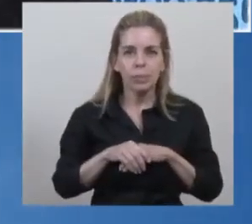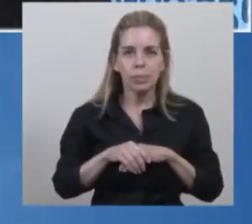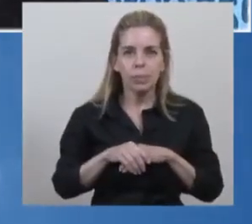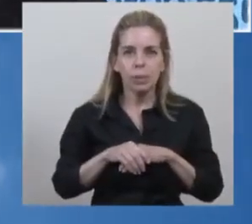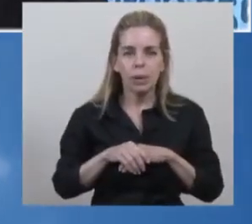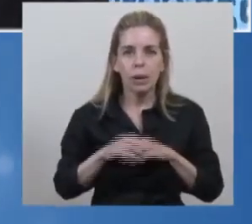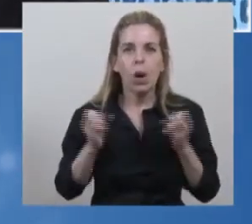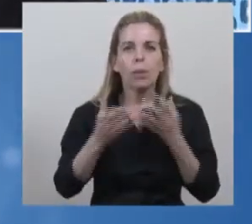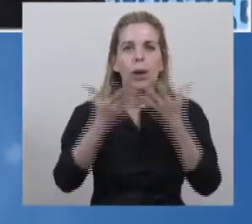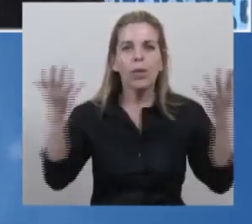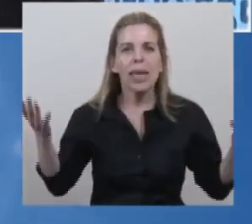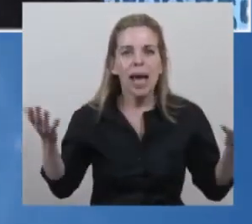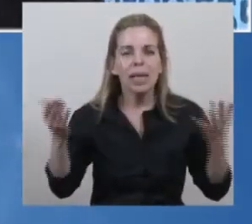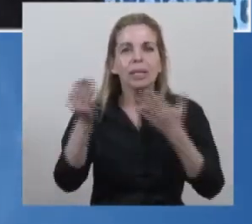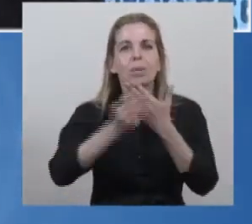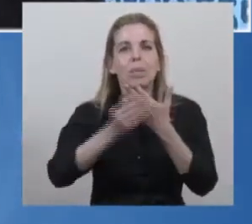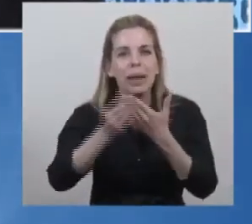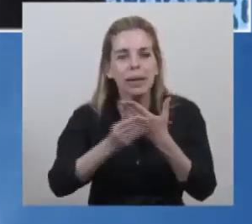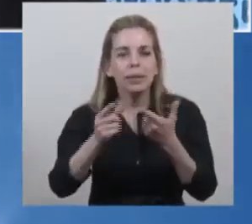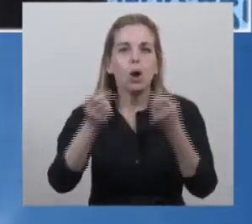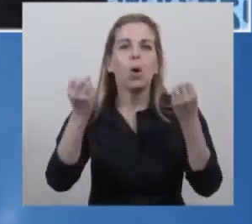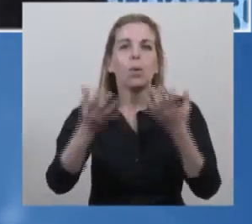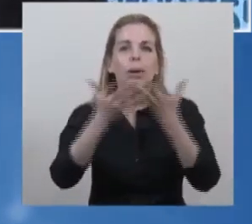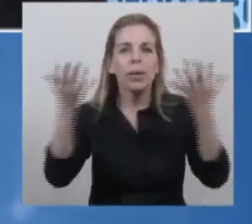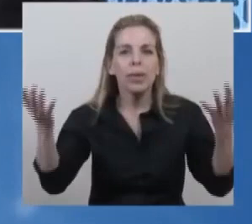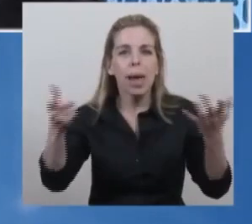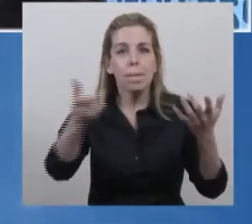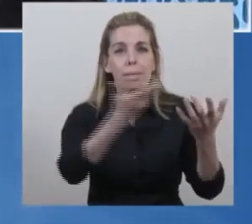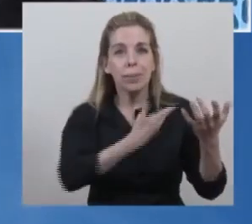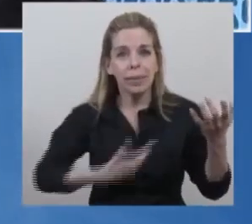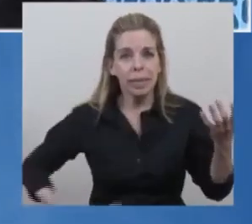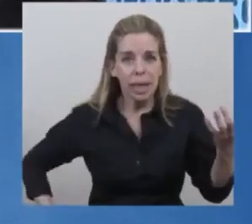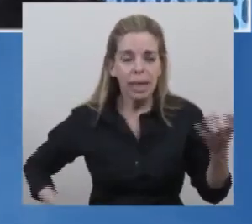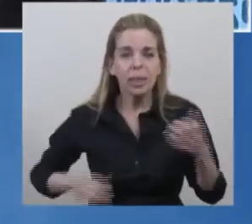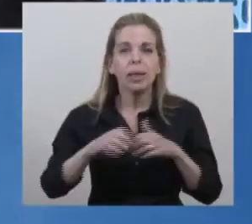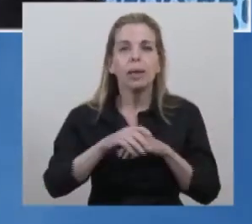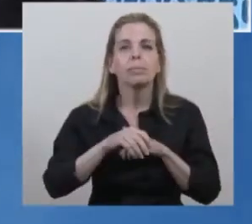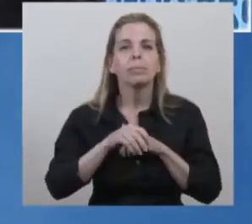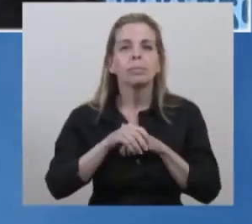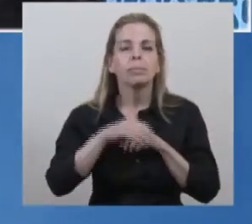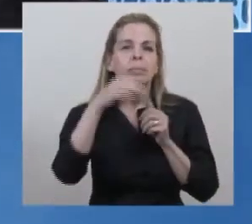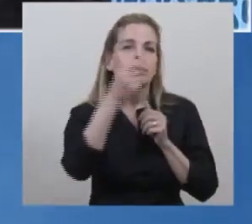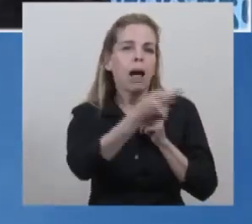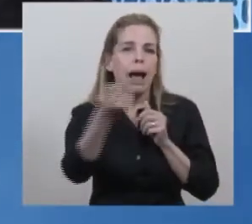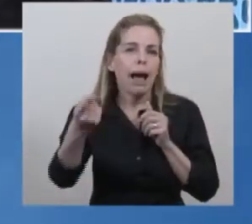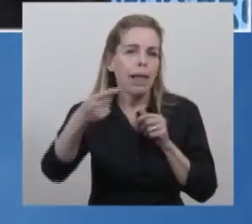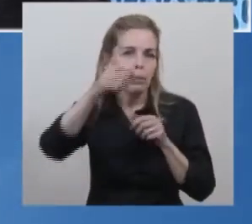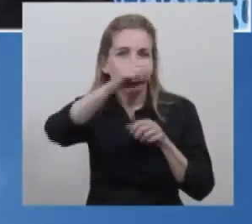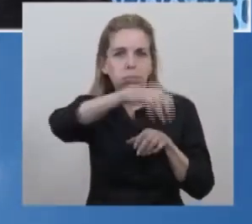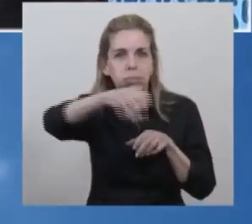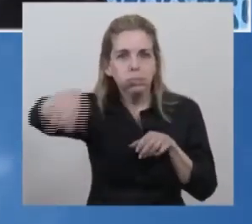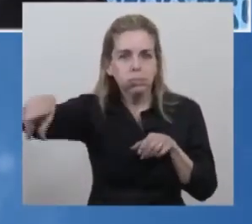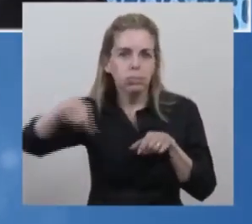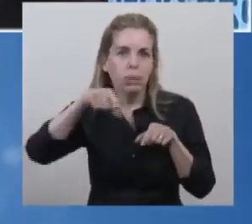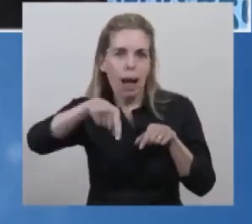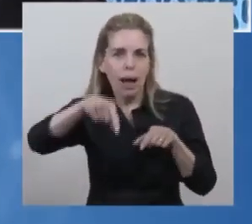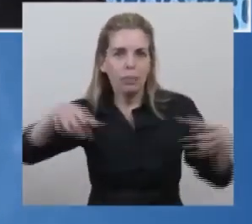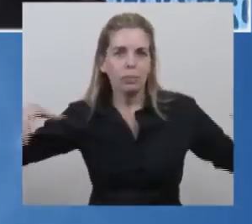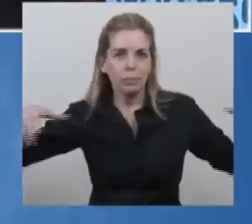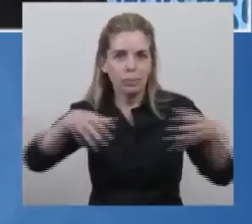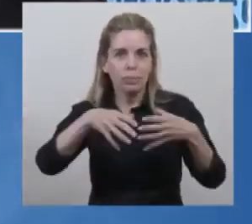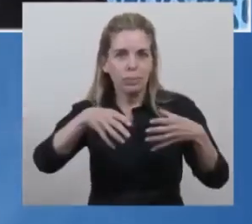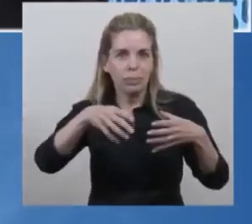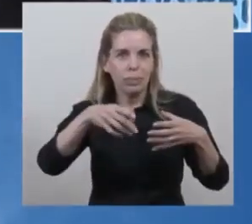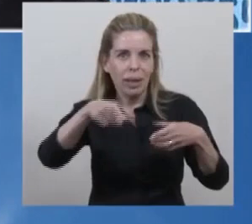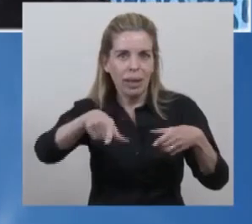Buenos días, ministro, buenos días, presidente, a cada uno de los que está acompañándolos allí en